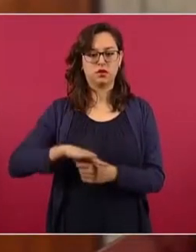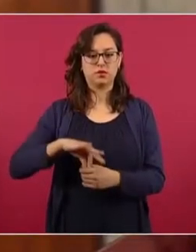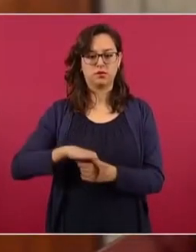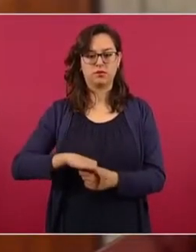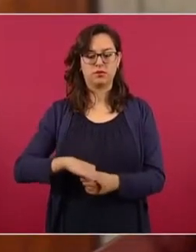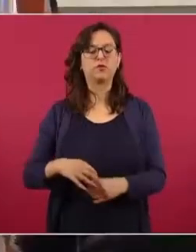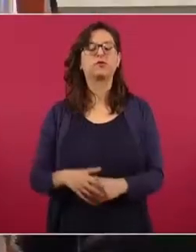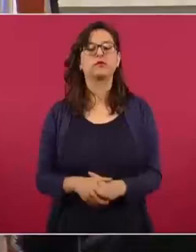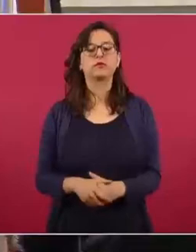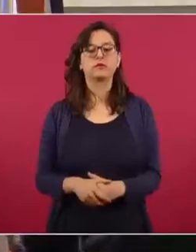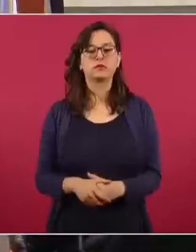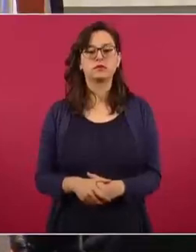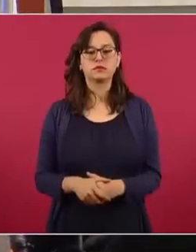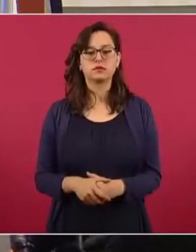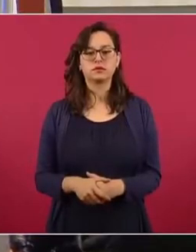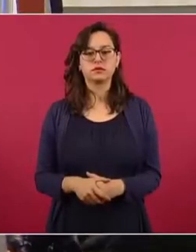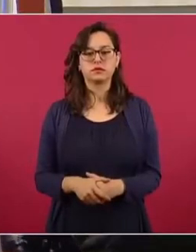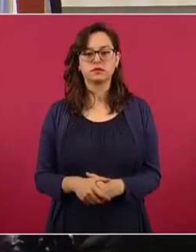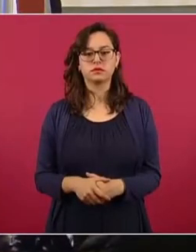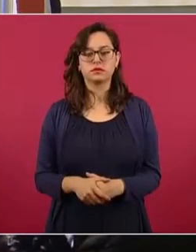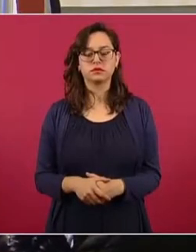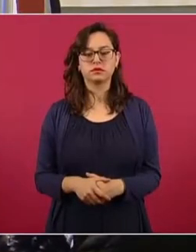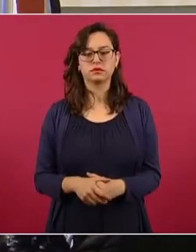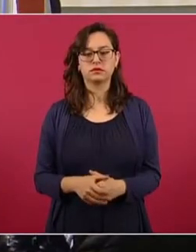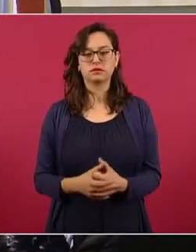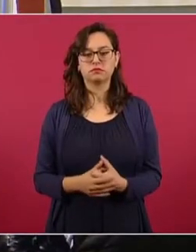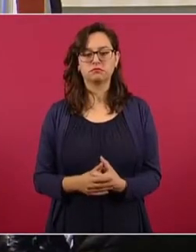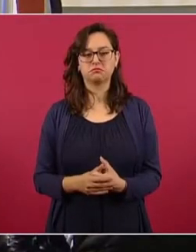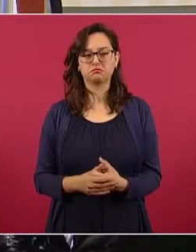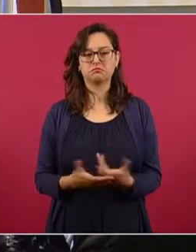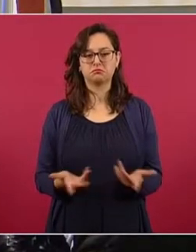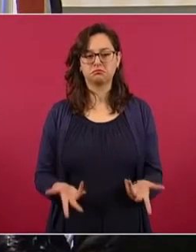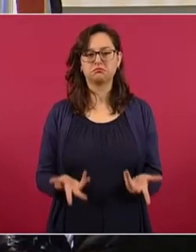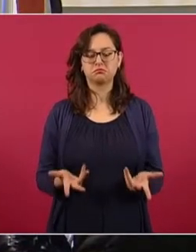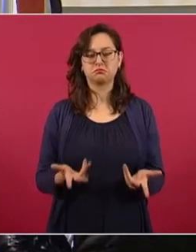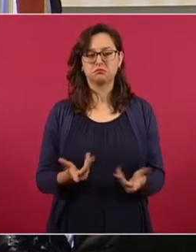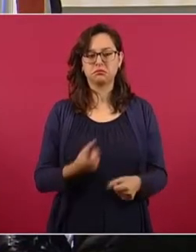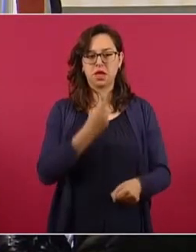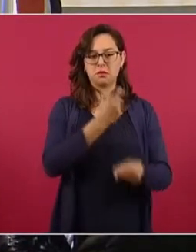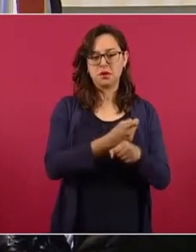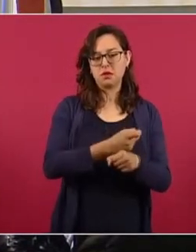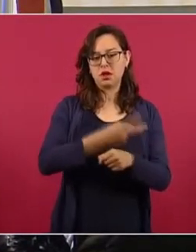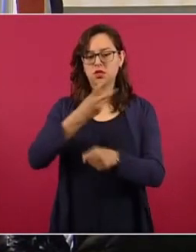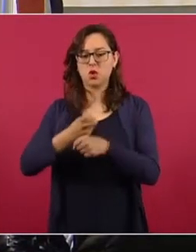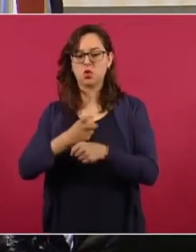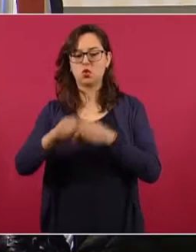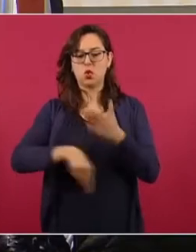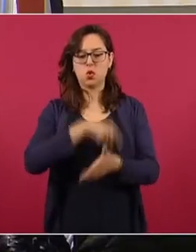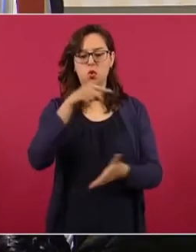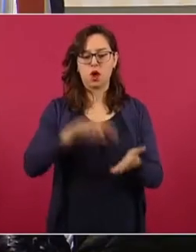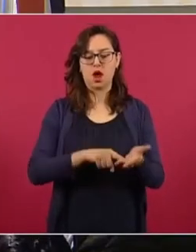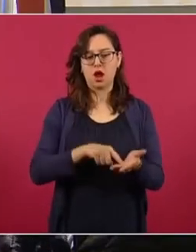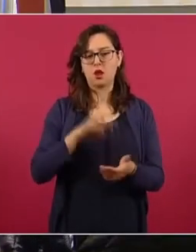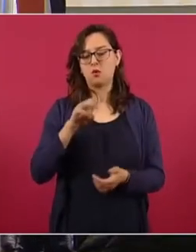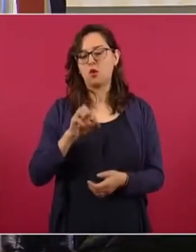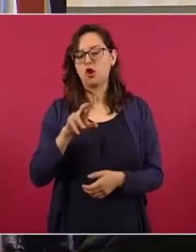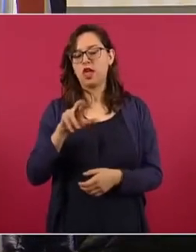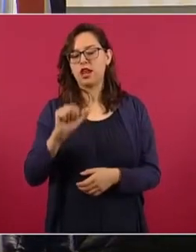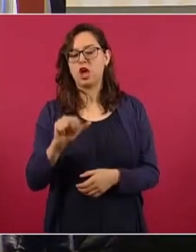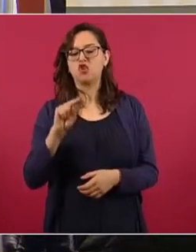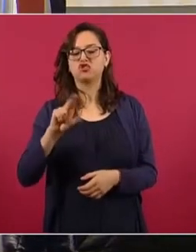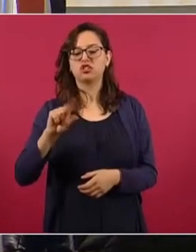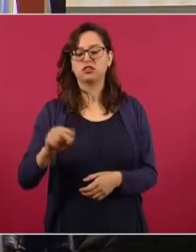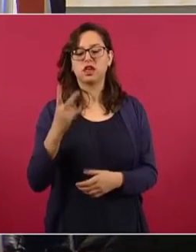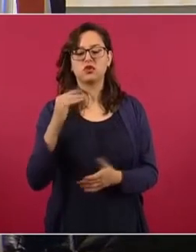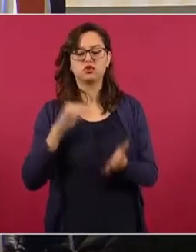mil, primero y segundo lugar. Adelante, vamos a regresar.